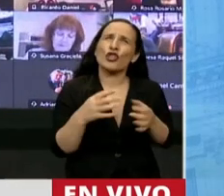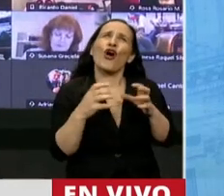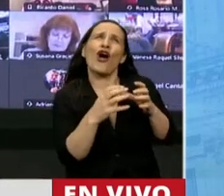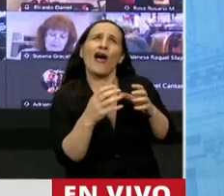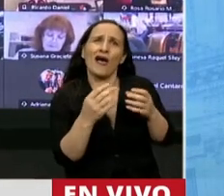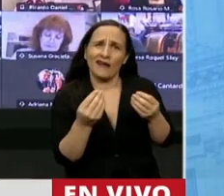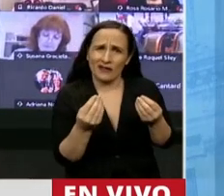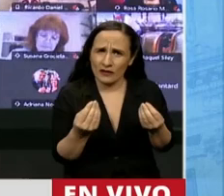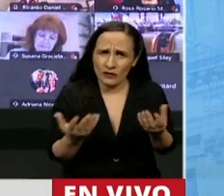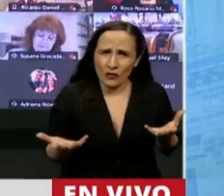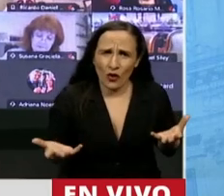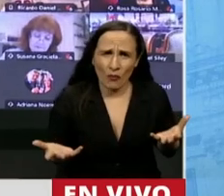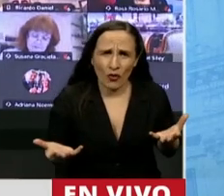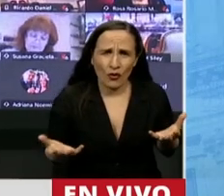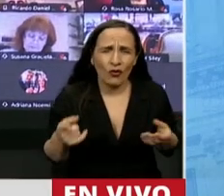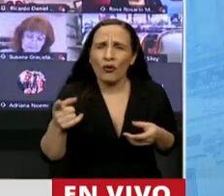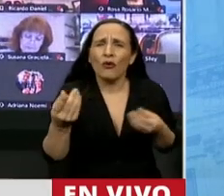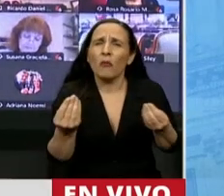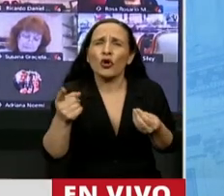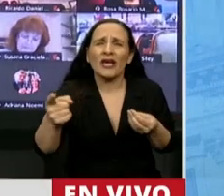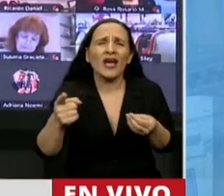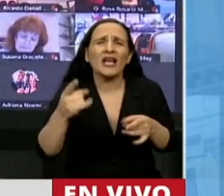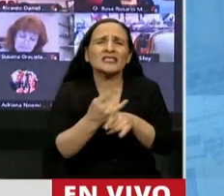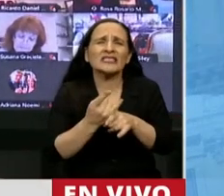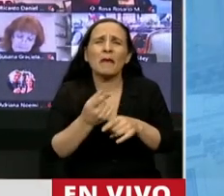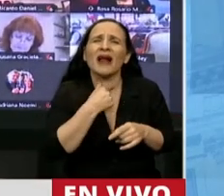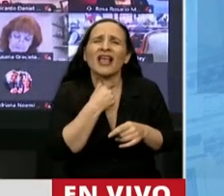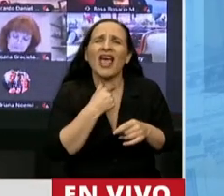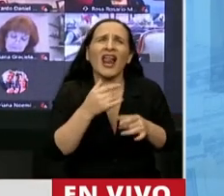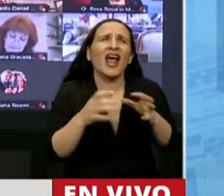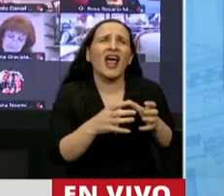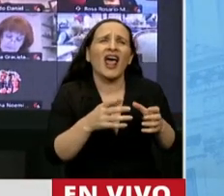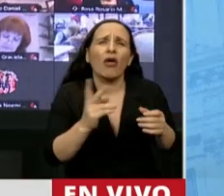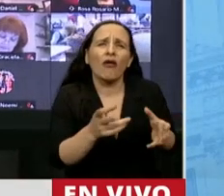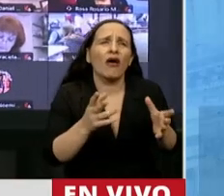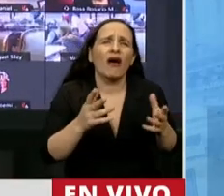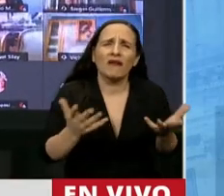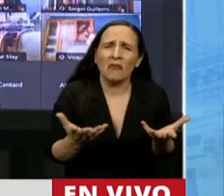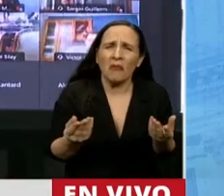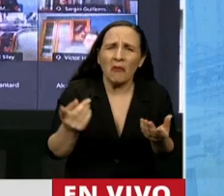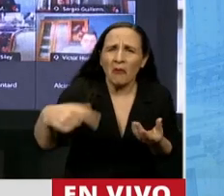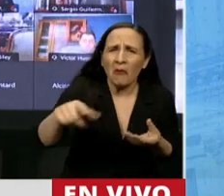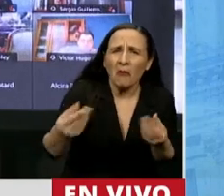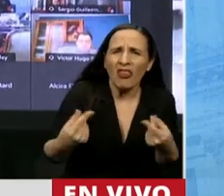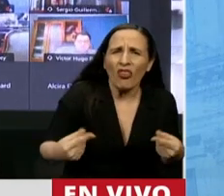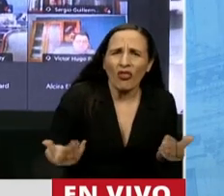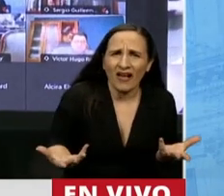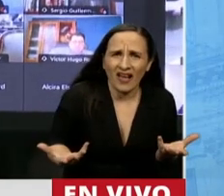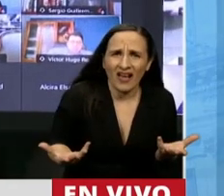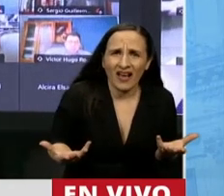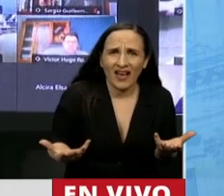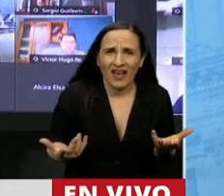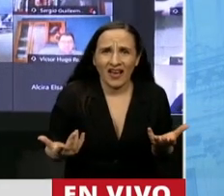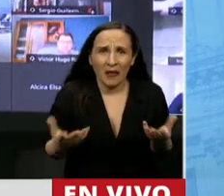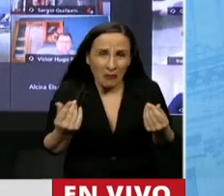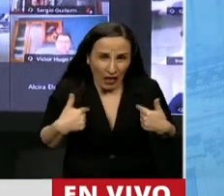de esa manera? ¿Por qué todo el tiempo quieren bajar la calidad del debate? ¿Miedo a qué le tienen? ¿A esto?